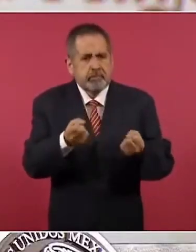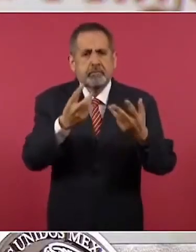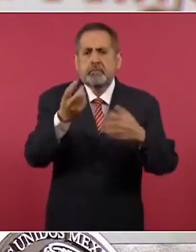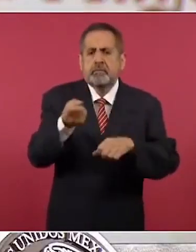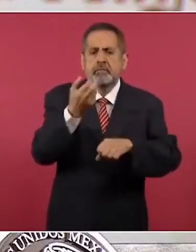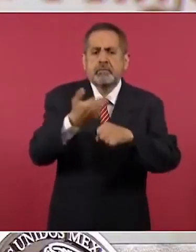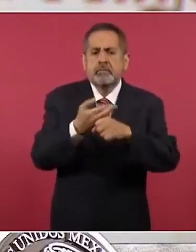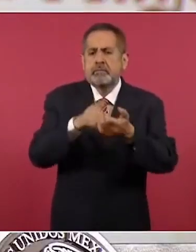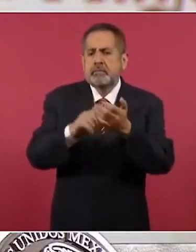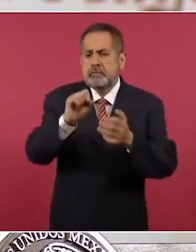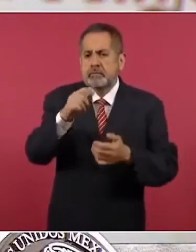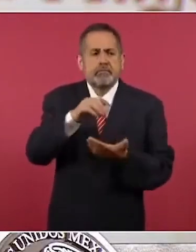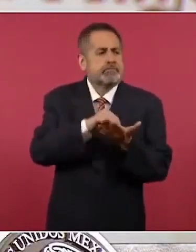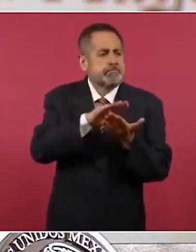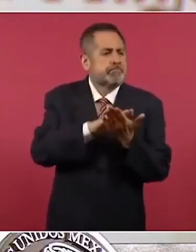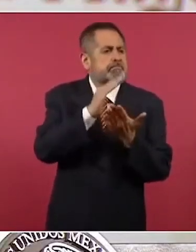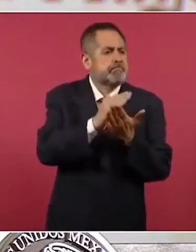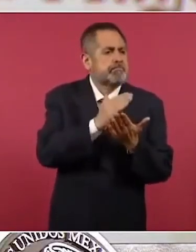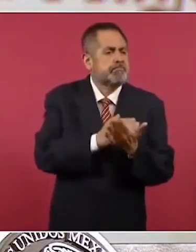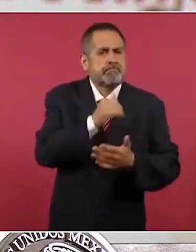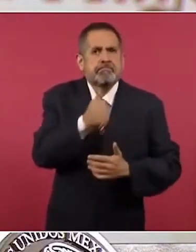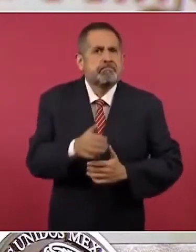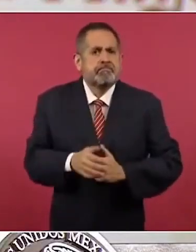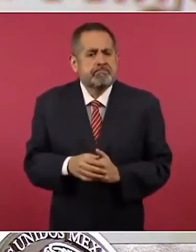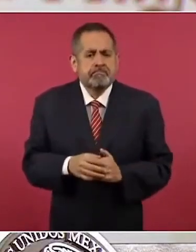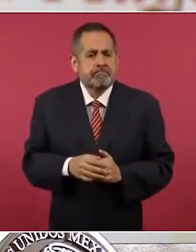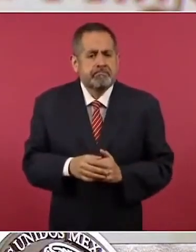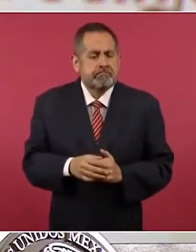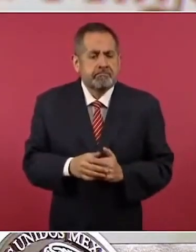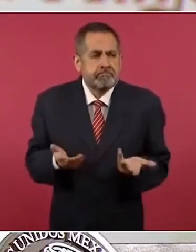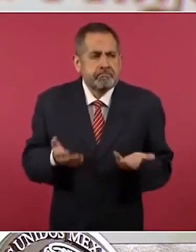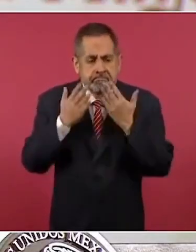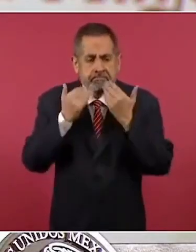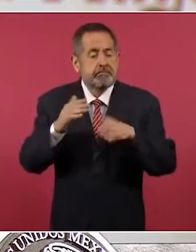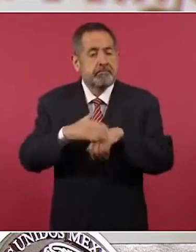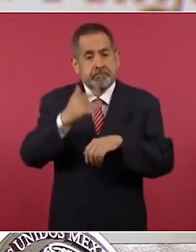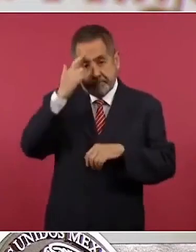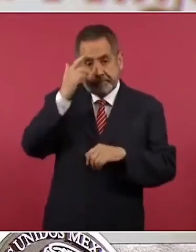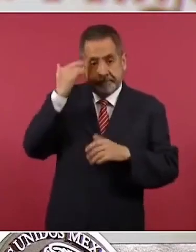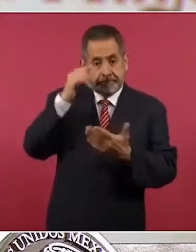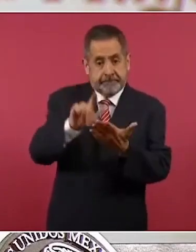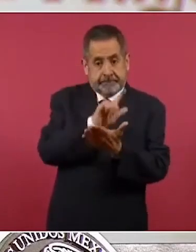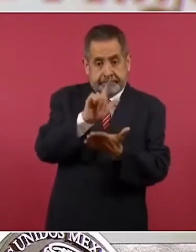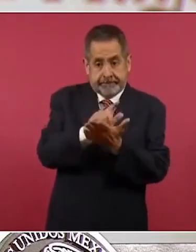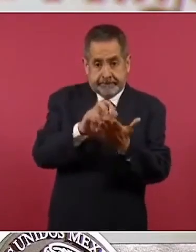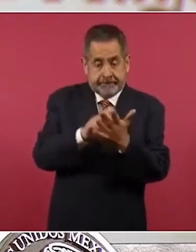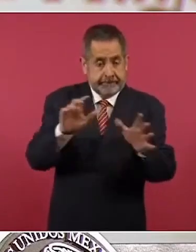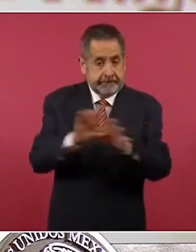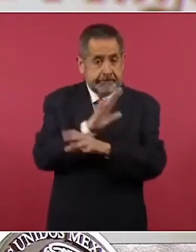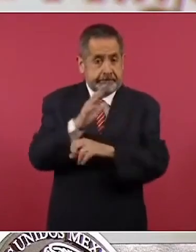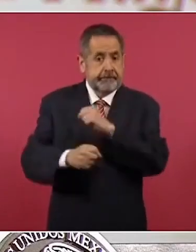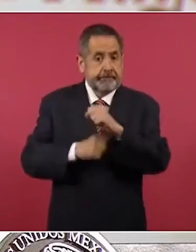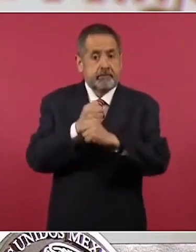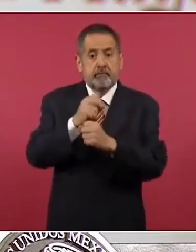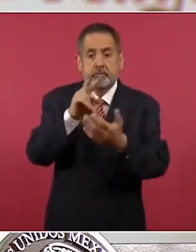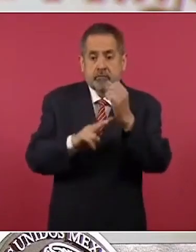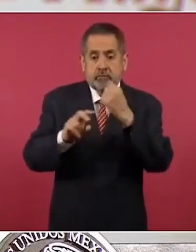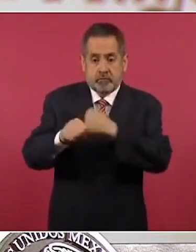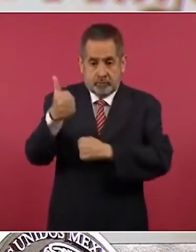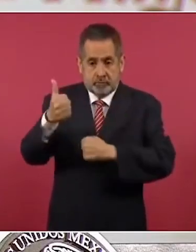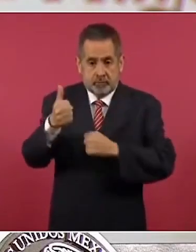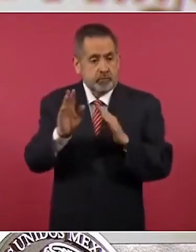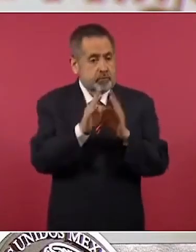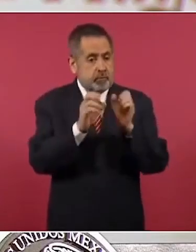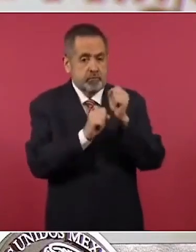en secretaría de gobernación, porque al modificarse la ley, en el 2011 la Constitución